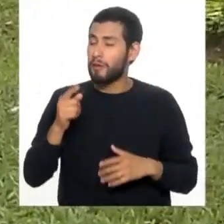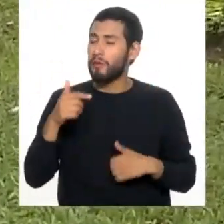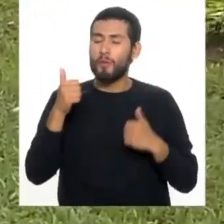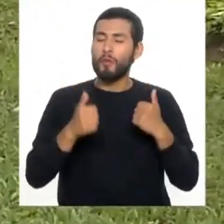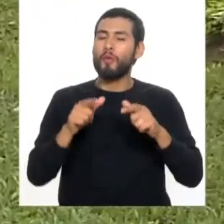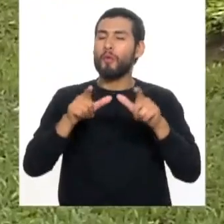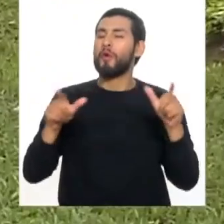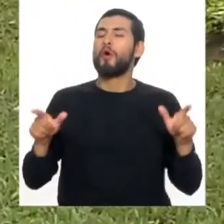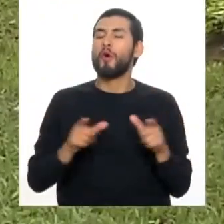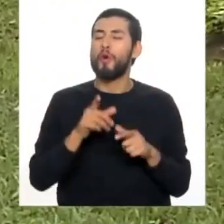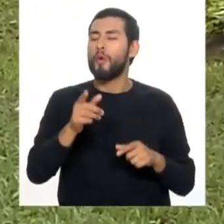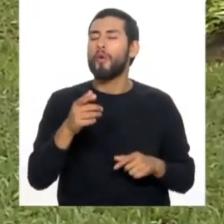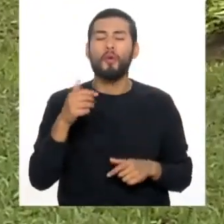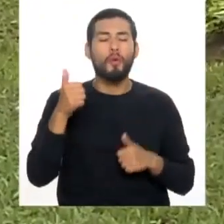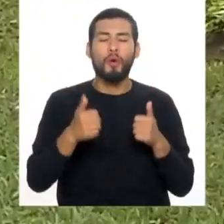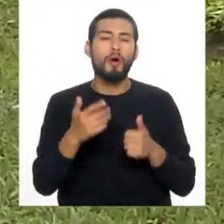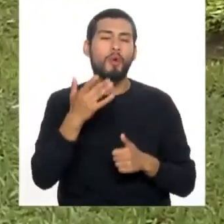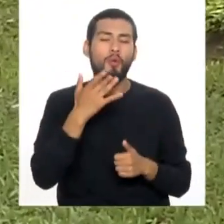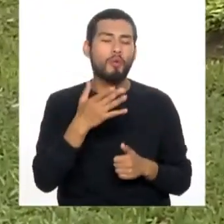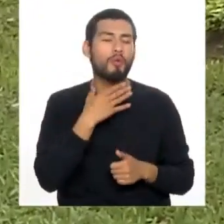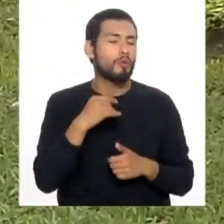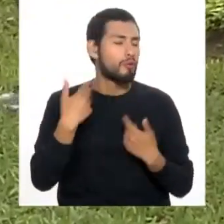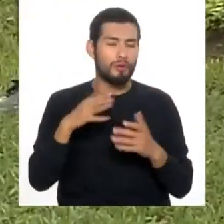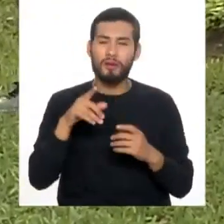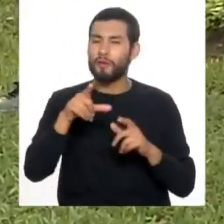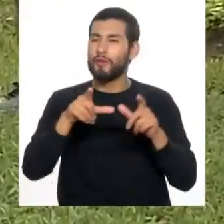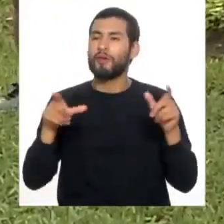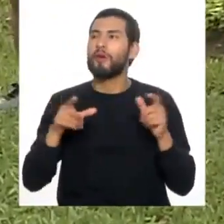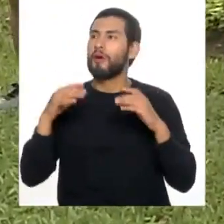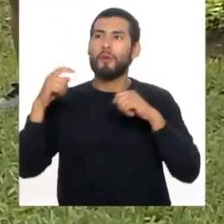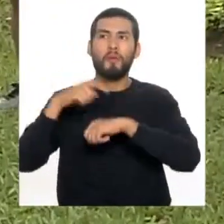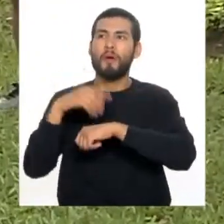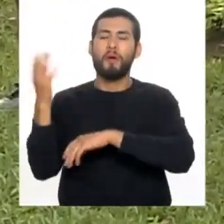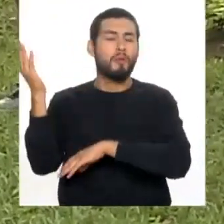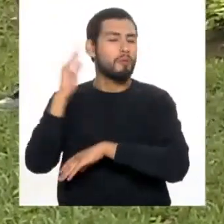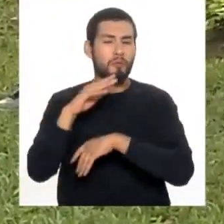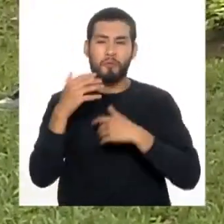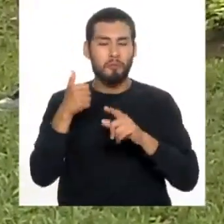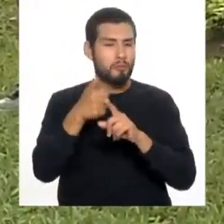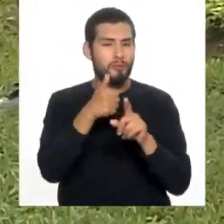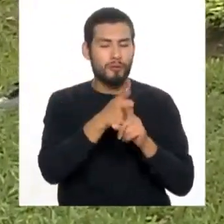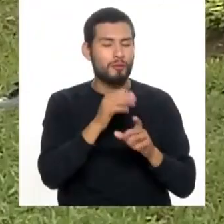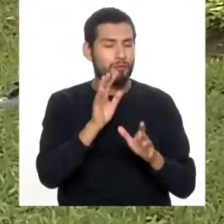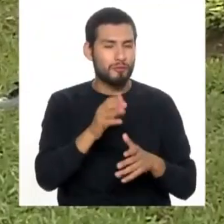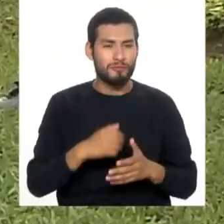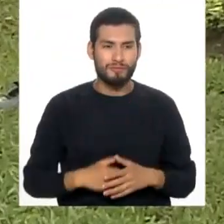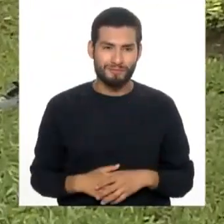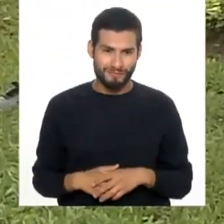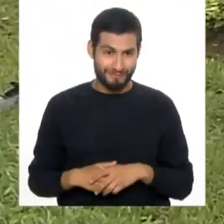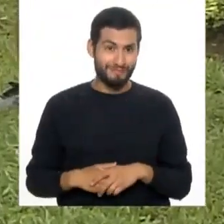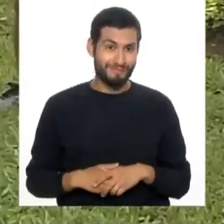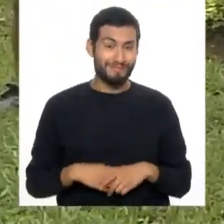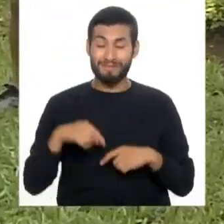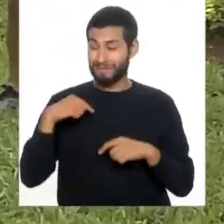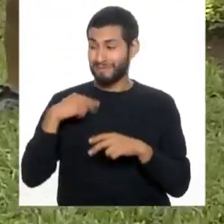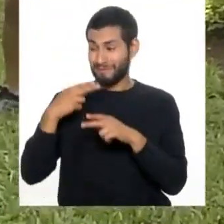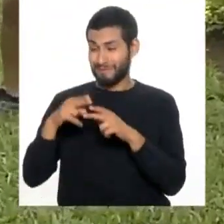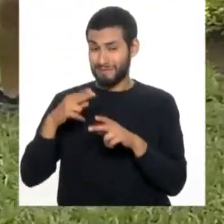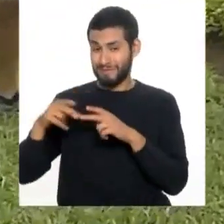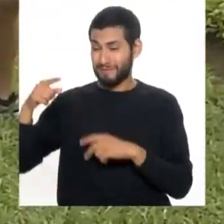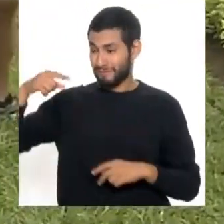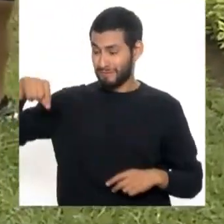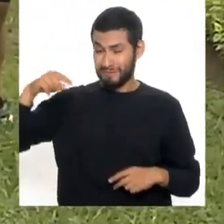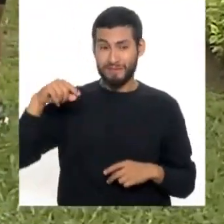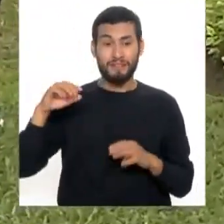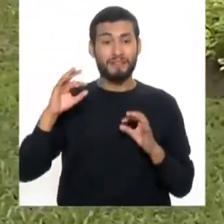le plazca. Así es. Y en el momento del día que mejor se nos acomode. Así es. Perfectamente dicho. Así es, Paolita. En un momentito voy a regresar.